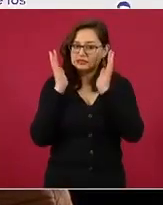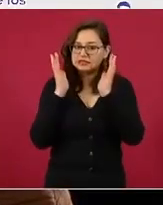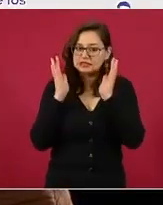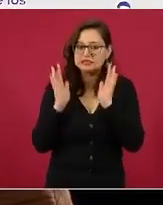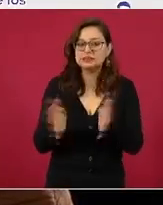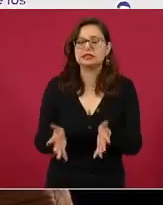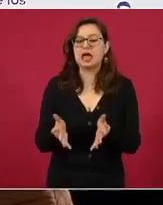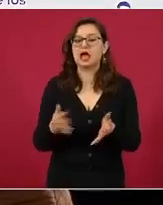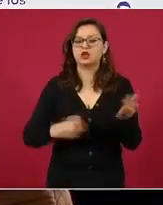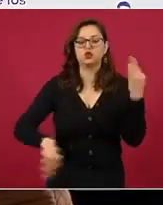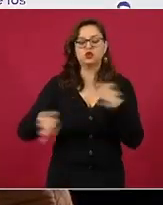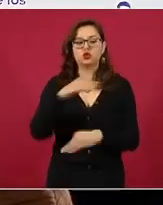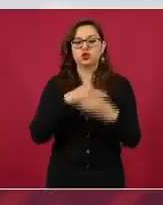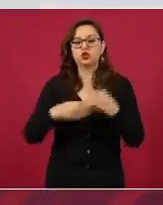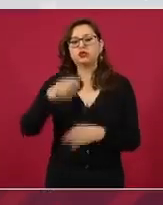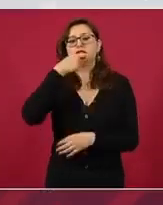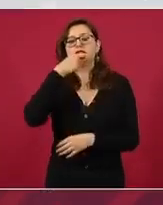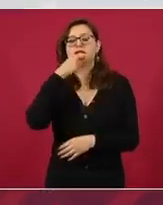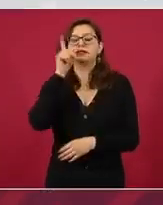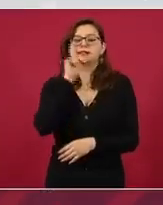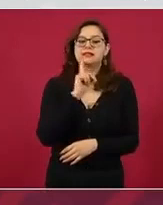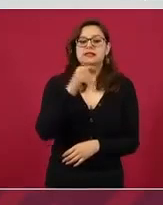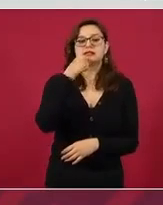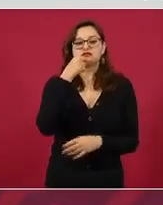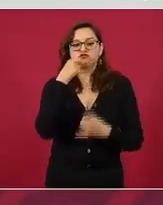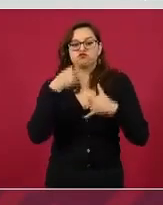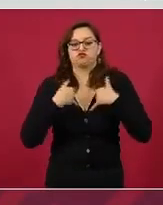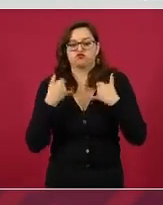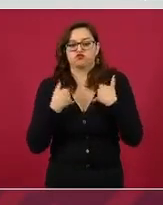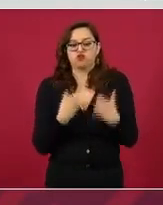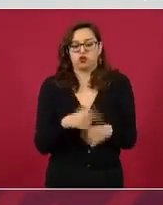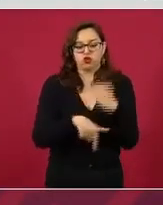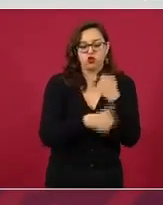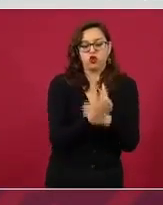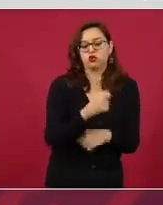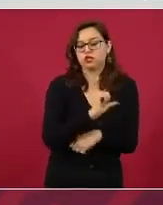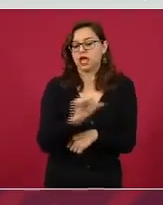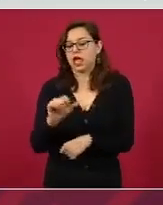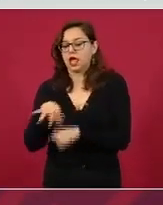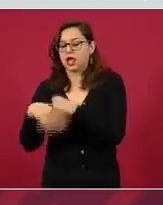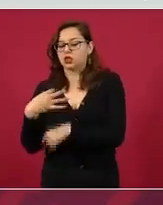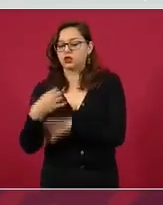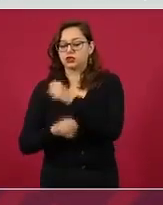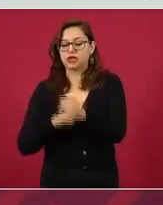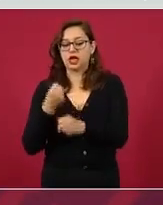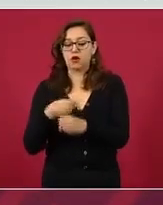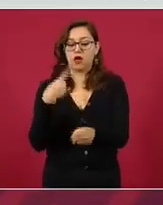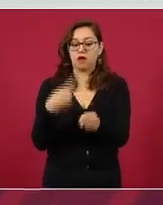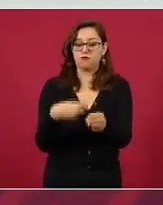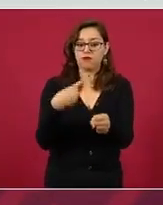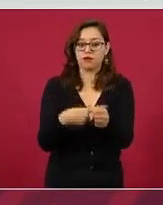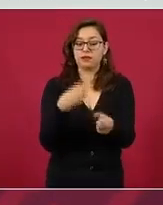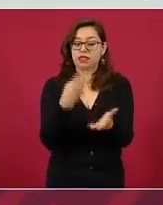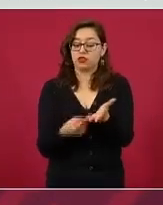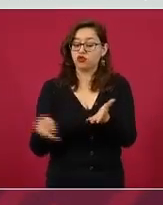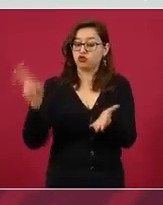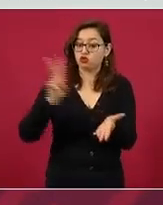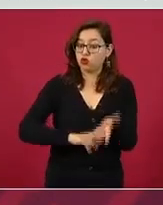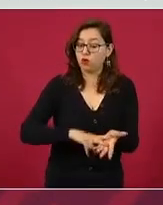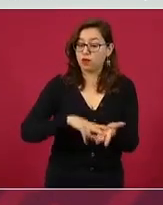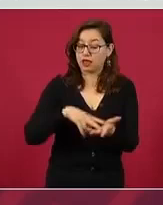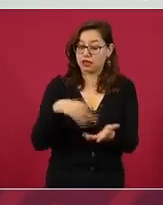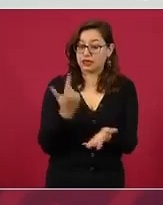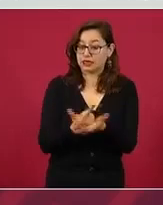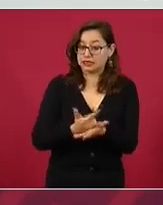para niños, niñas y adolescentes de 12 a 14 años, si tienen las enfermedades crónicas que